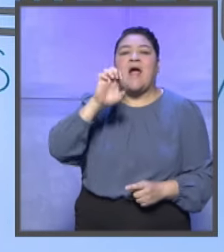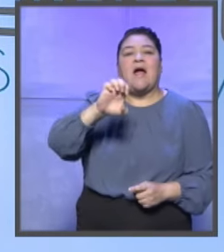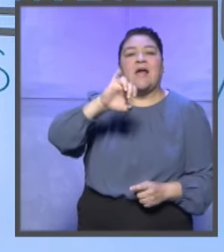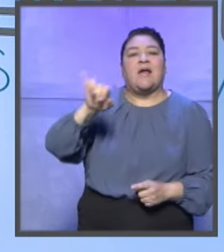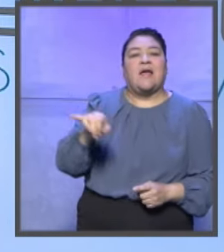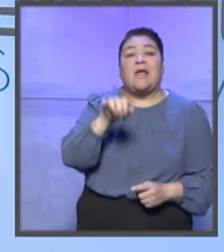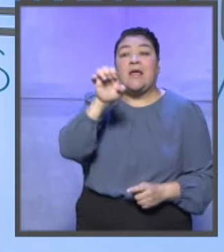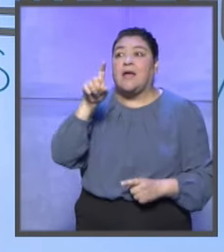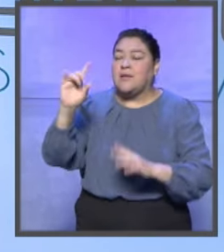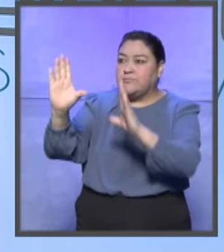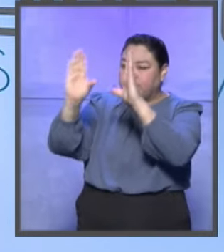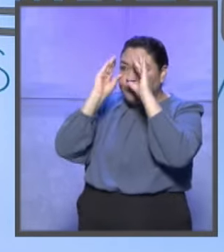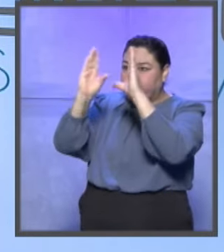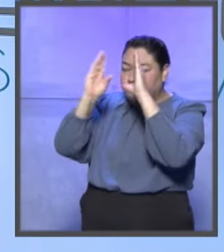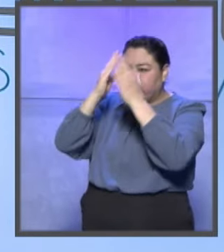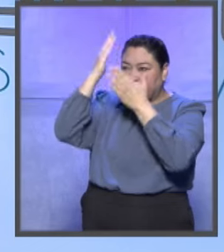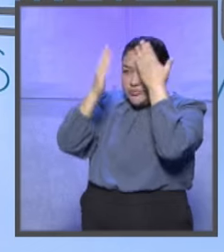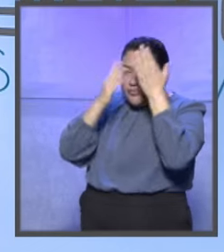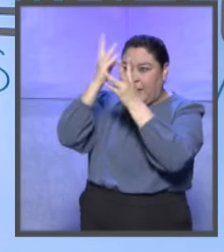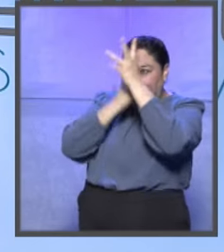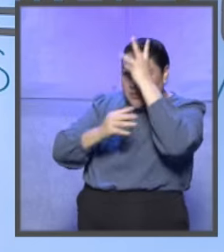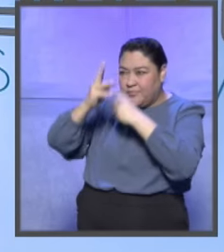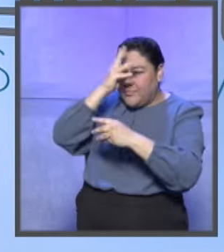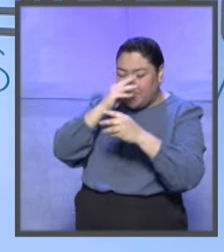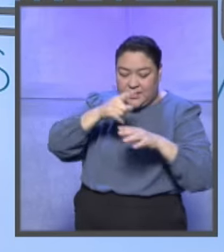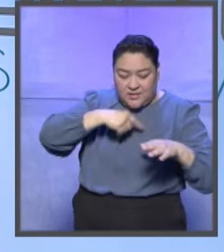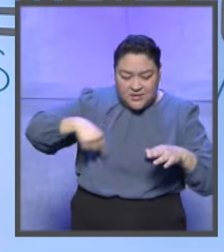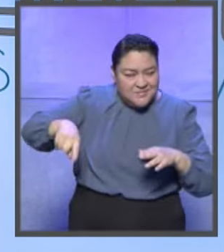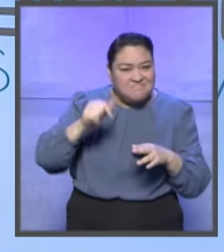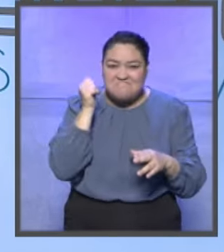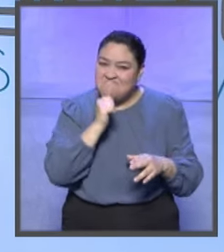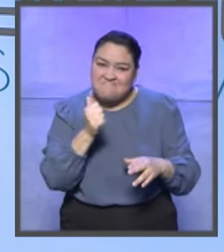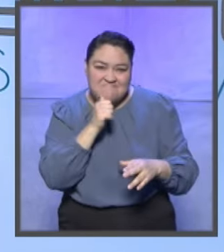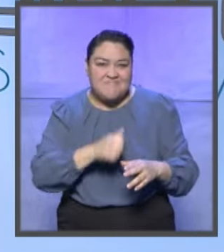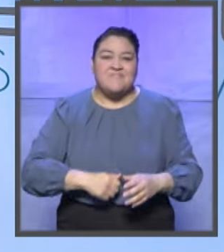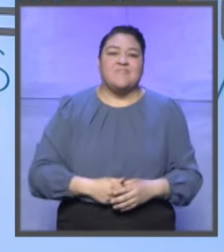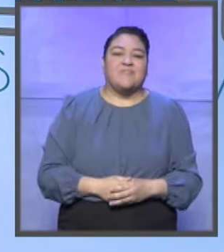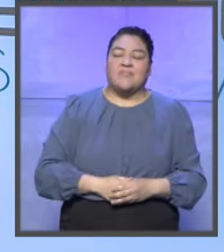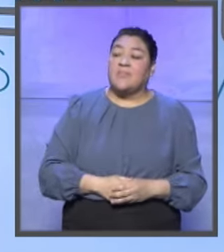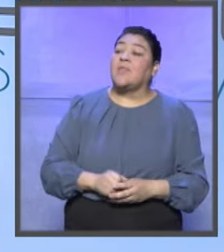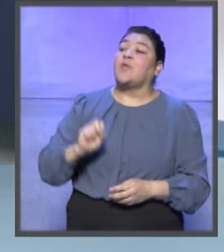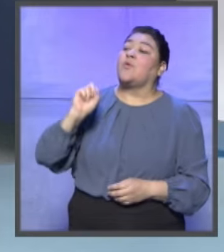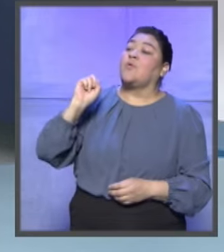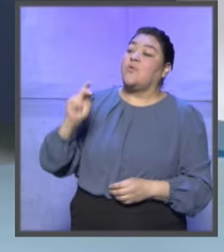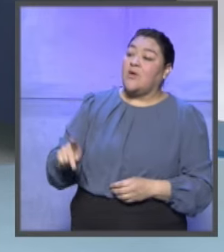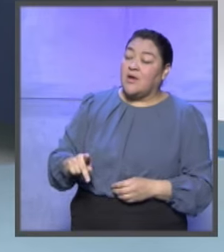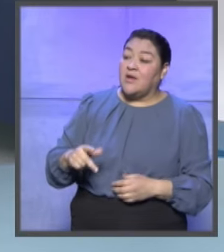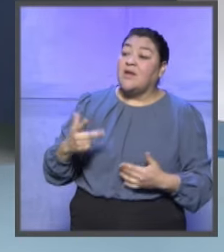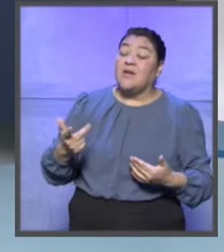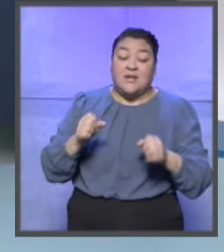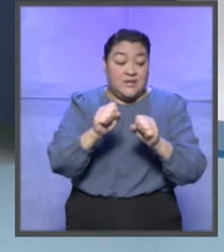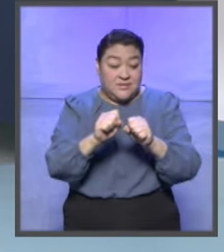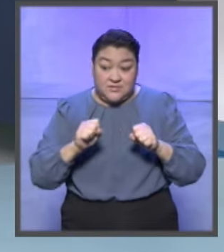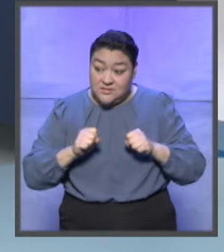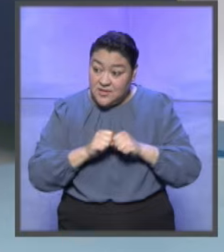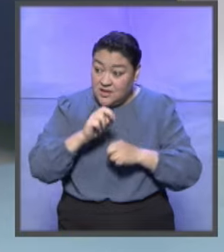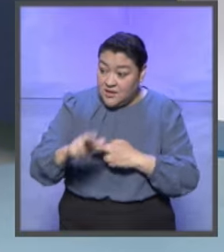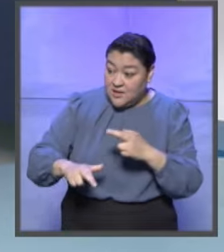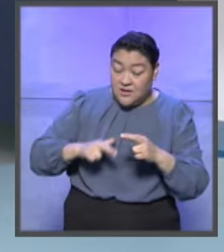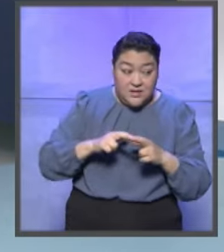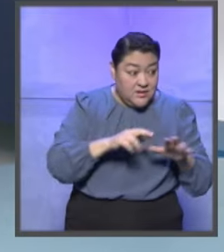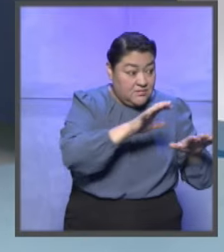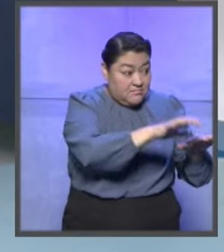activa que nos ayuda bastante a actualizar los conocimientos de todos los que integramos el Tribunal. Entonces, el alcance de las salas